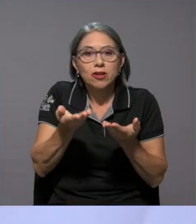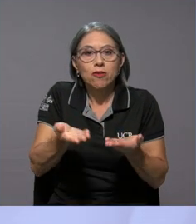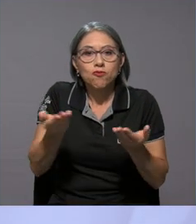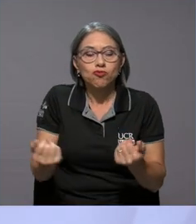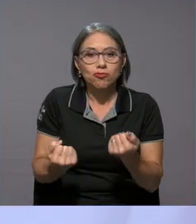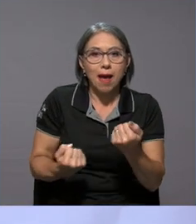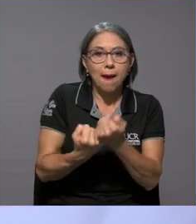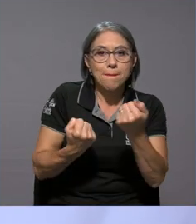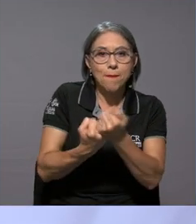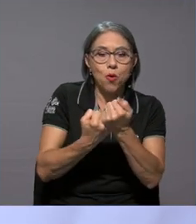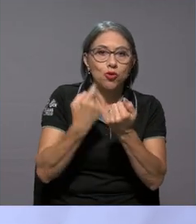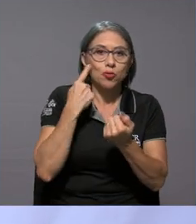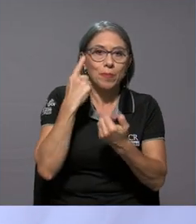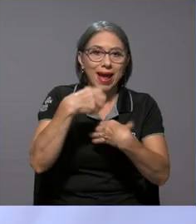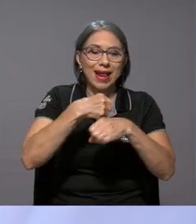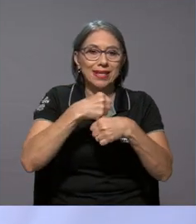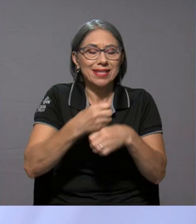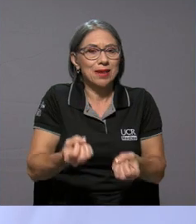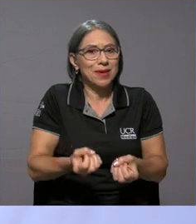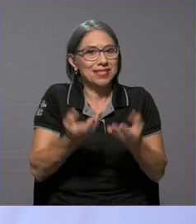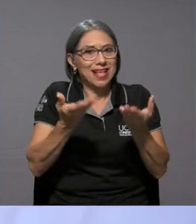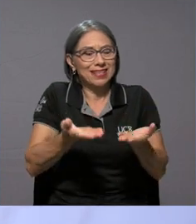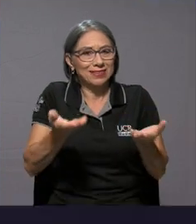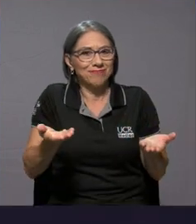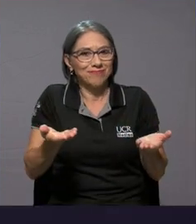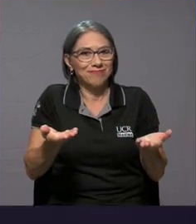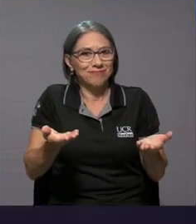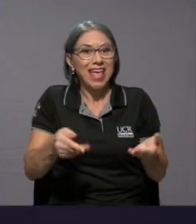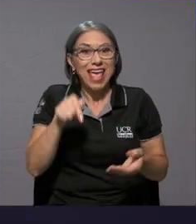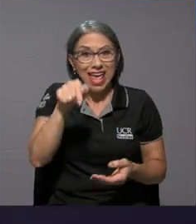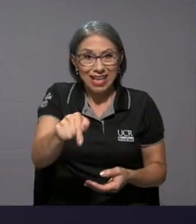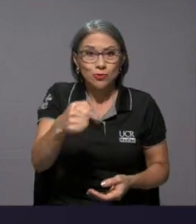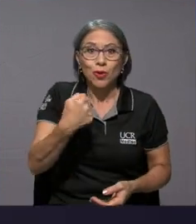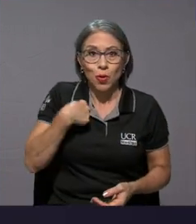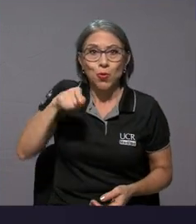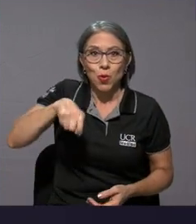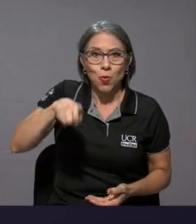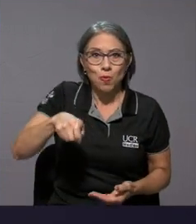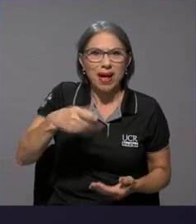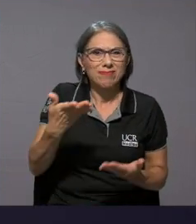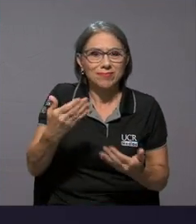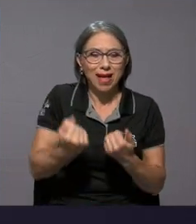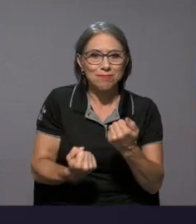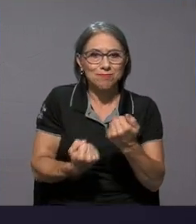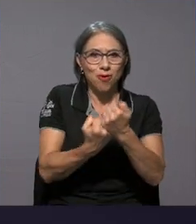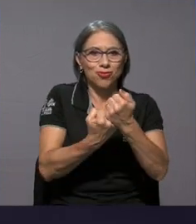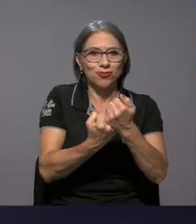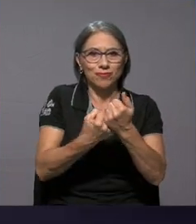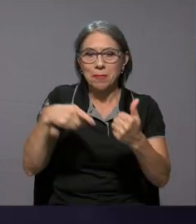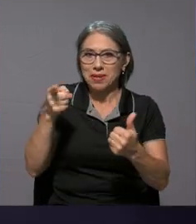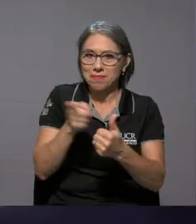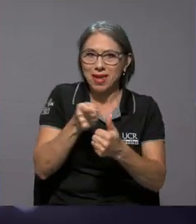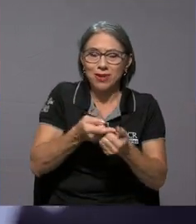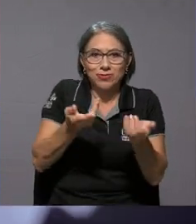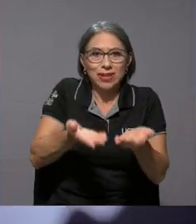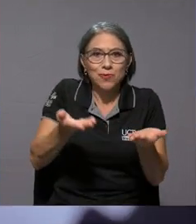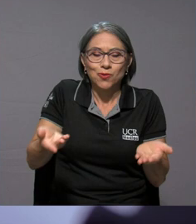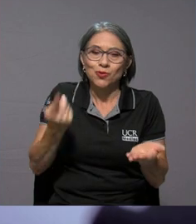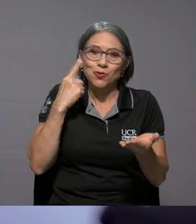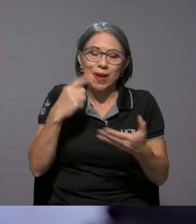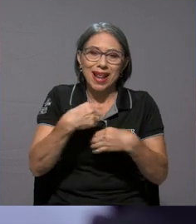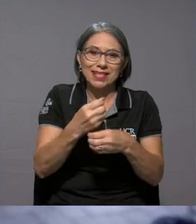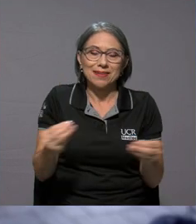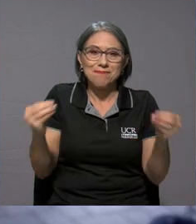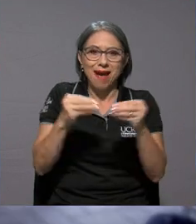hacer bastantes formales, eso es lo que uno ocupa es apoyo, y no es cualquier recurso para hacer más.